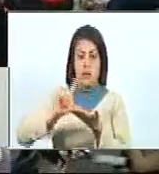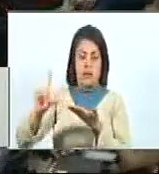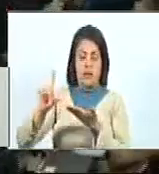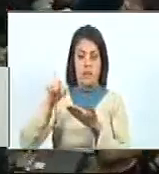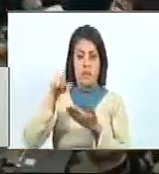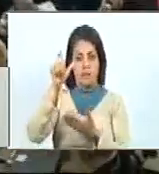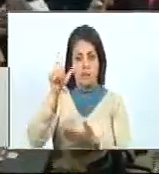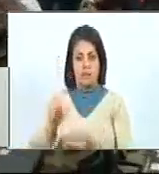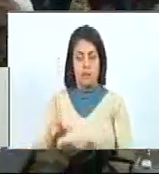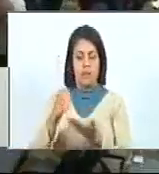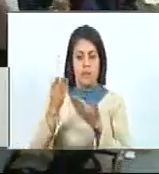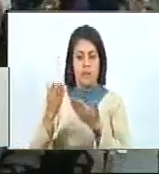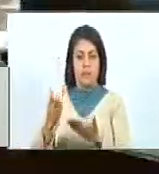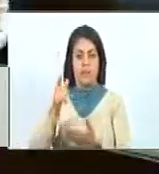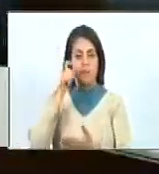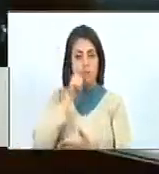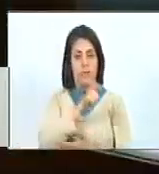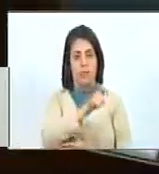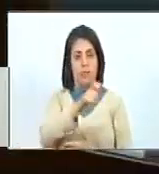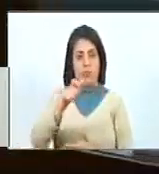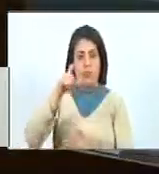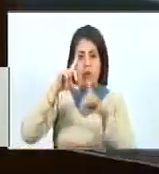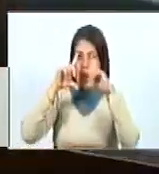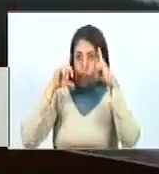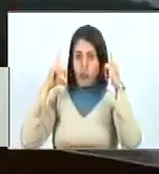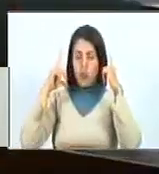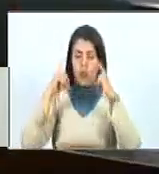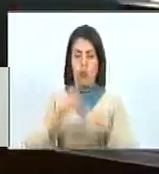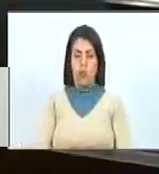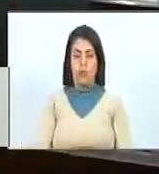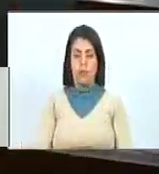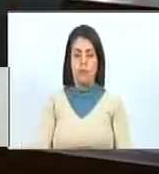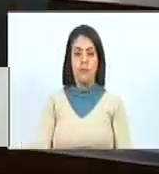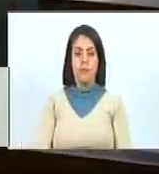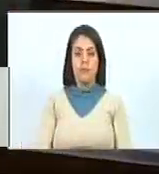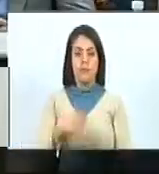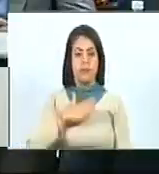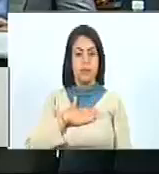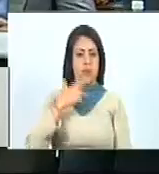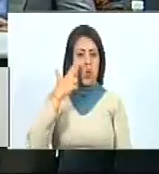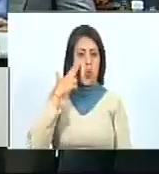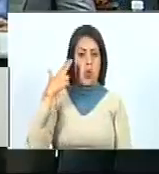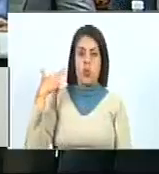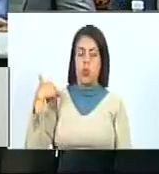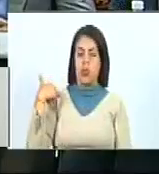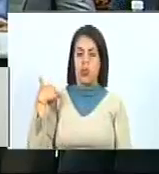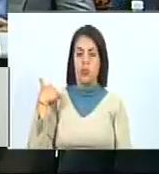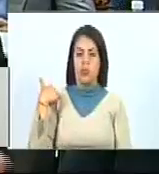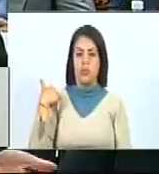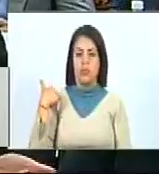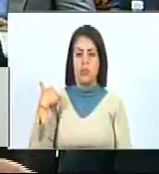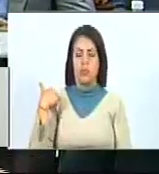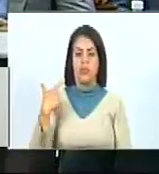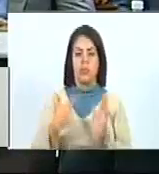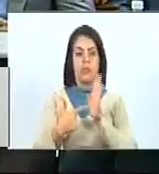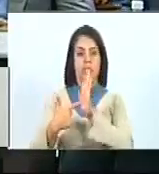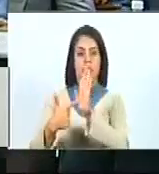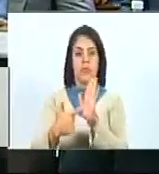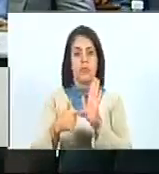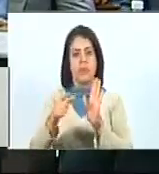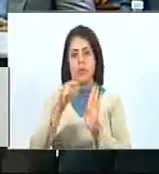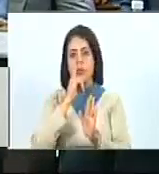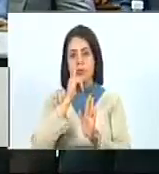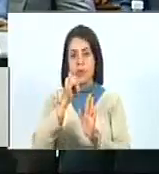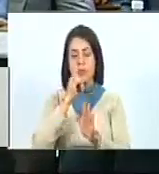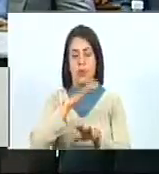general del pueblo de La Guaira. Para mí es un orgullo, bueno, presentar este punto de